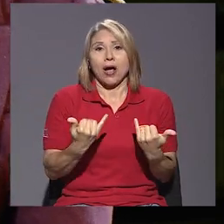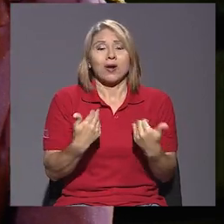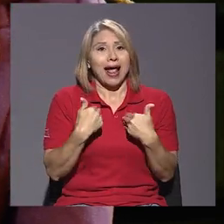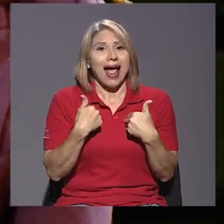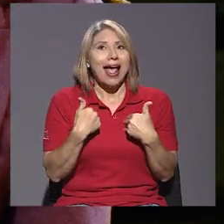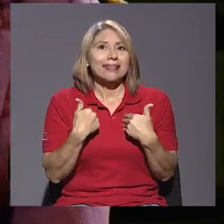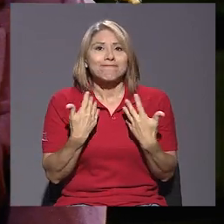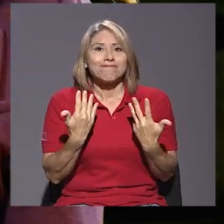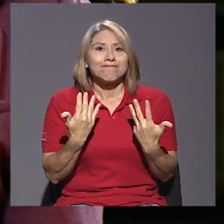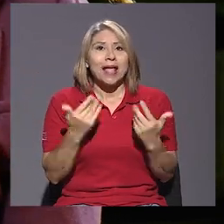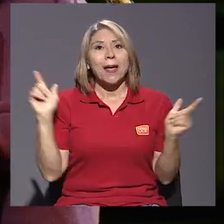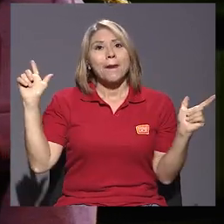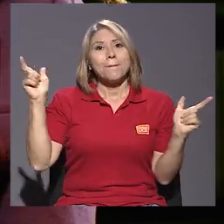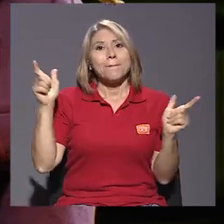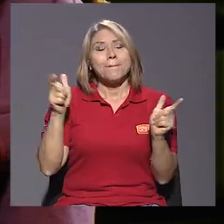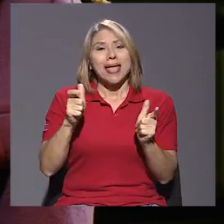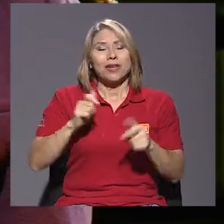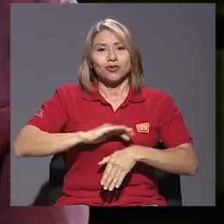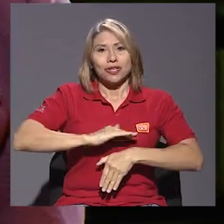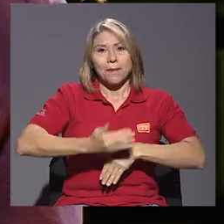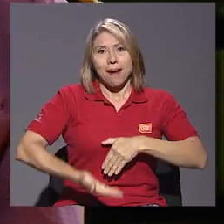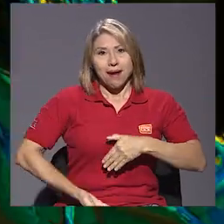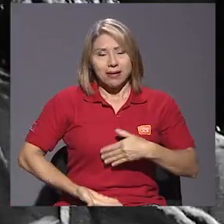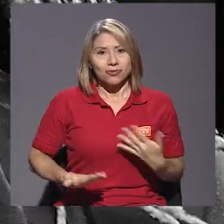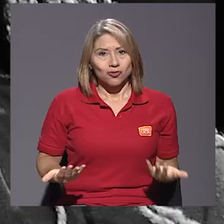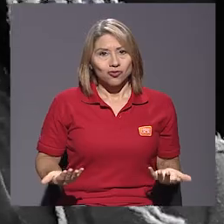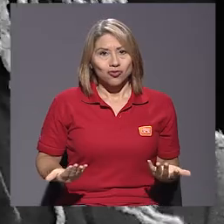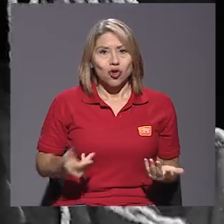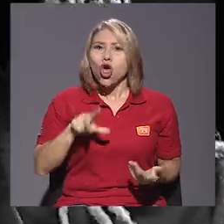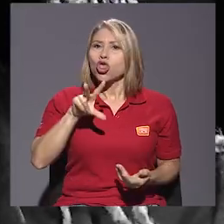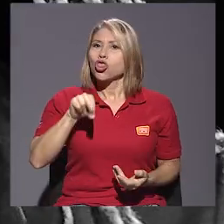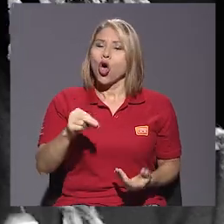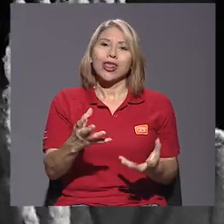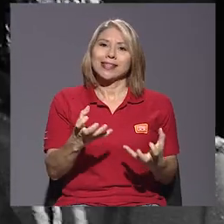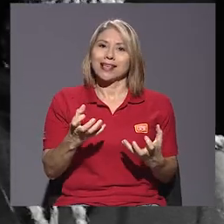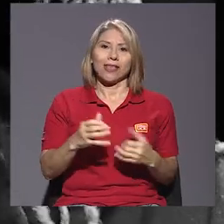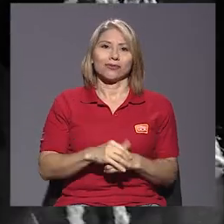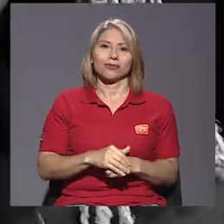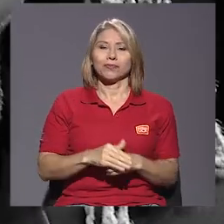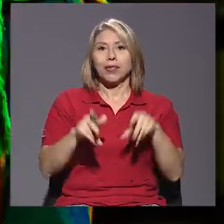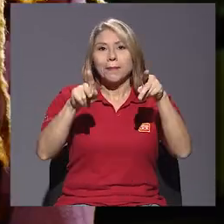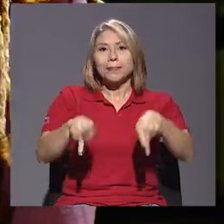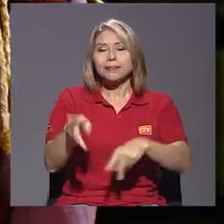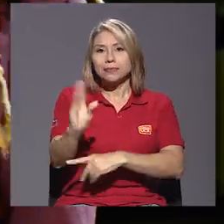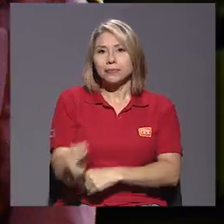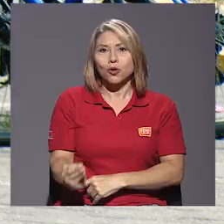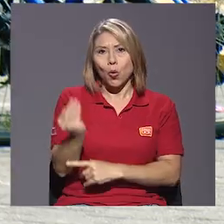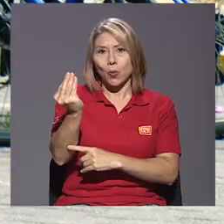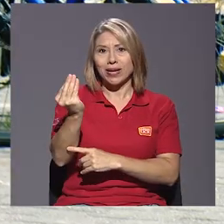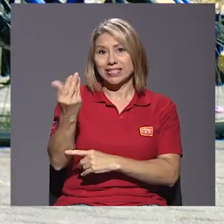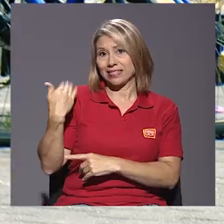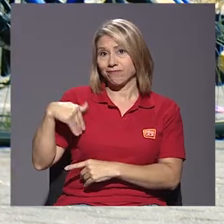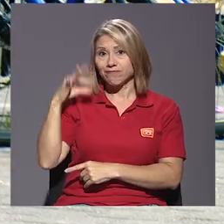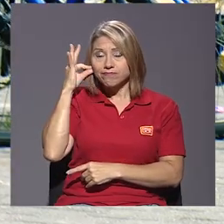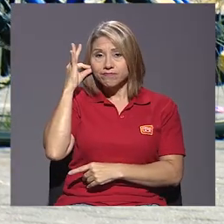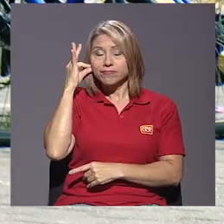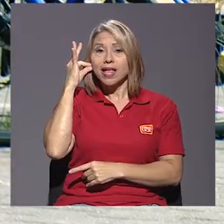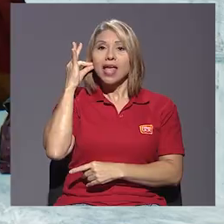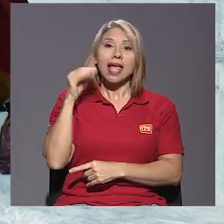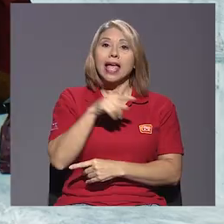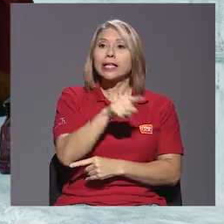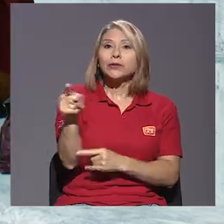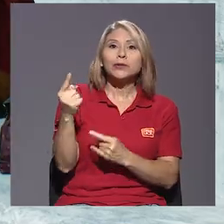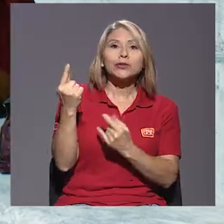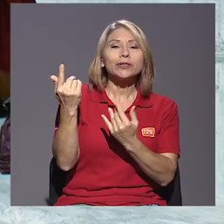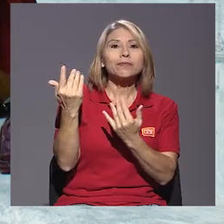embarazos no deseados. Las personas jóvenes, los chicos y las chicas están esperando más